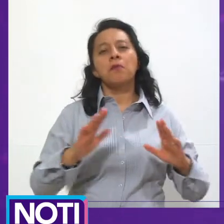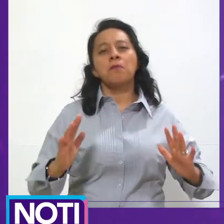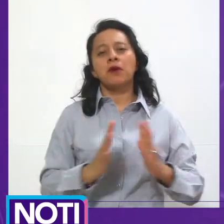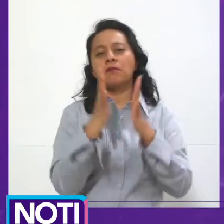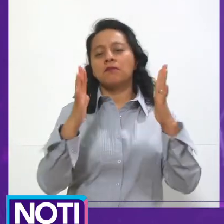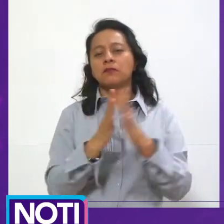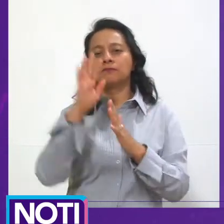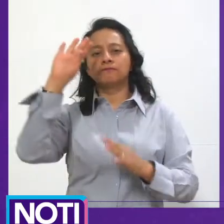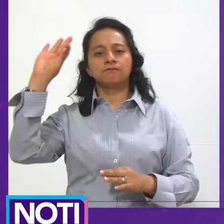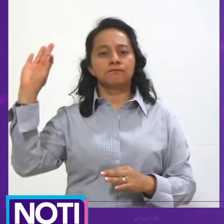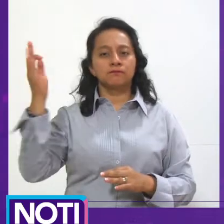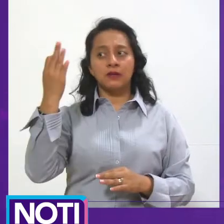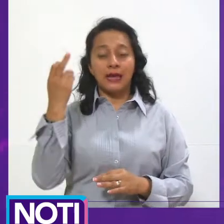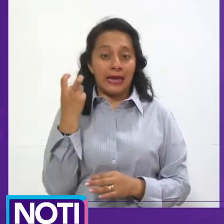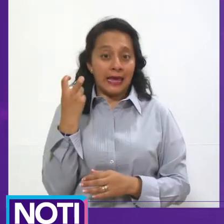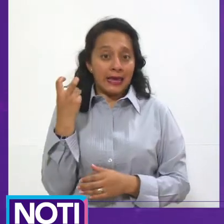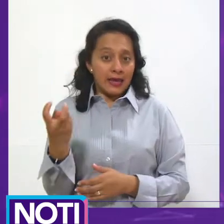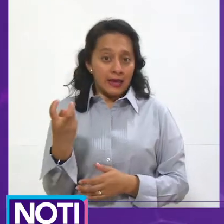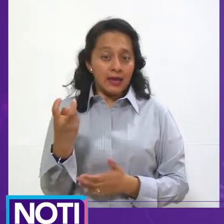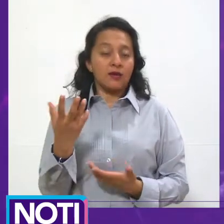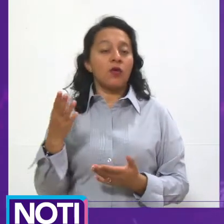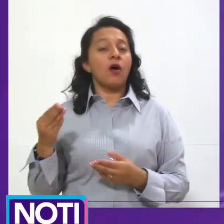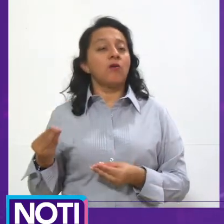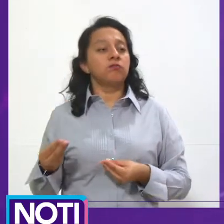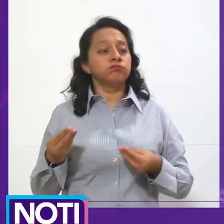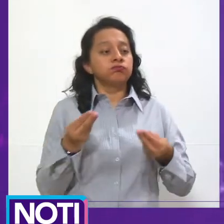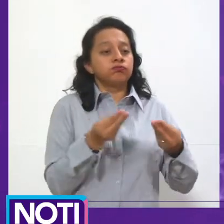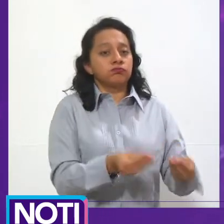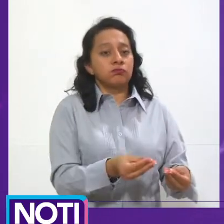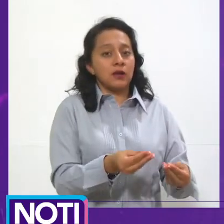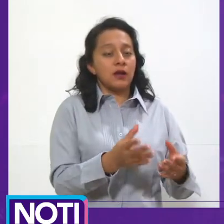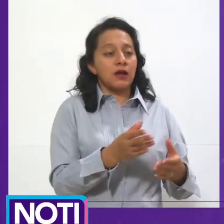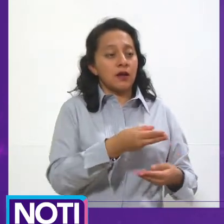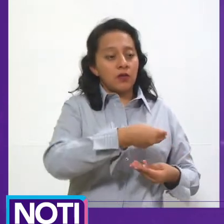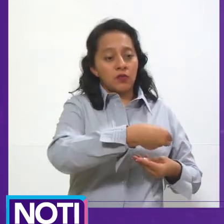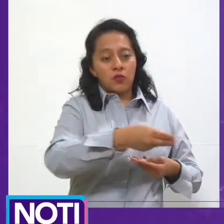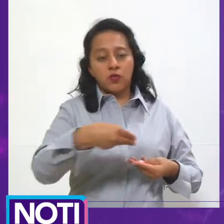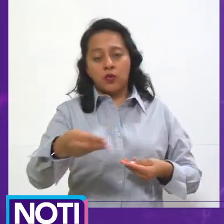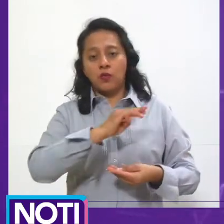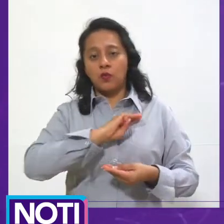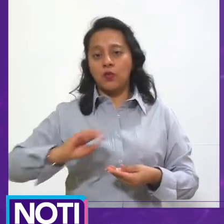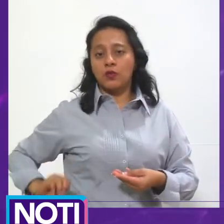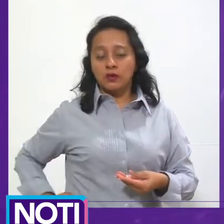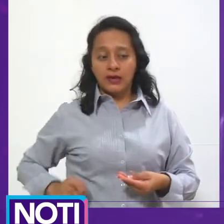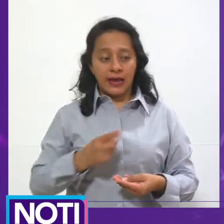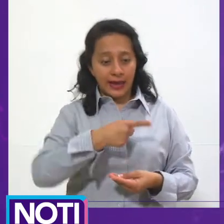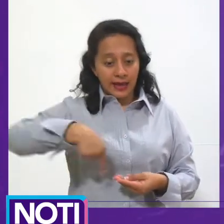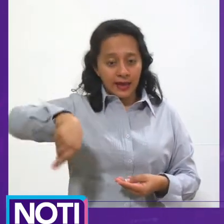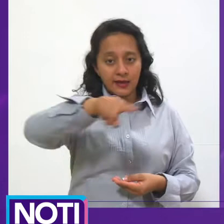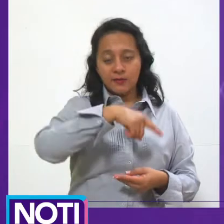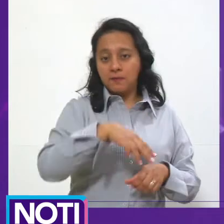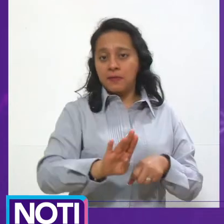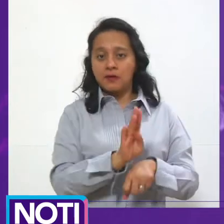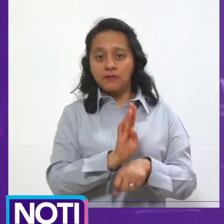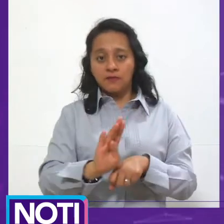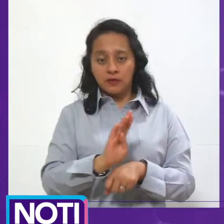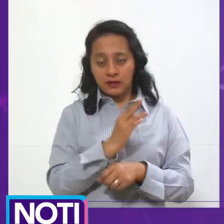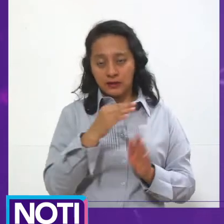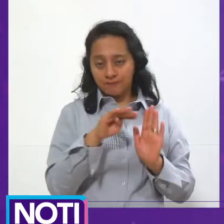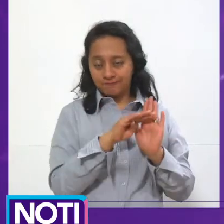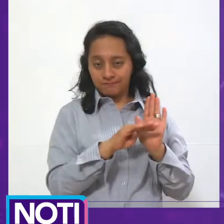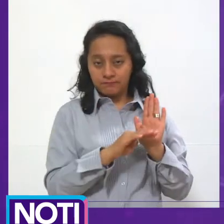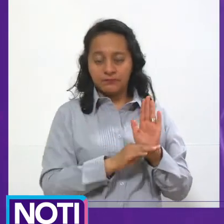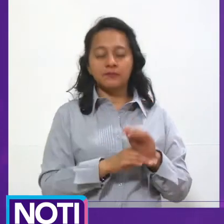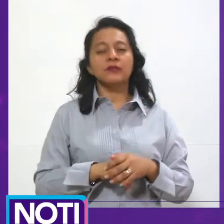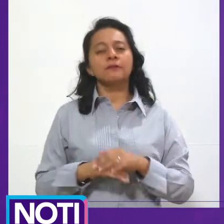beneficiarios en este parámetro. Por otro lado, debe destacarse que para este año es un ejercicio de